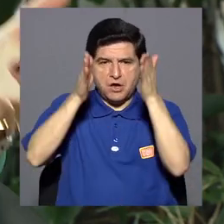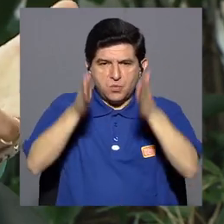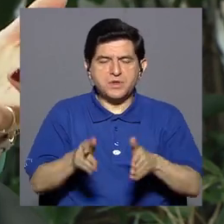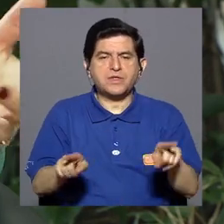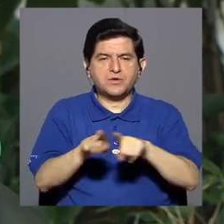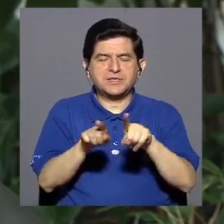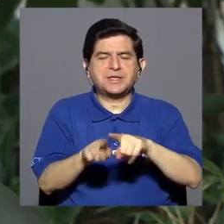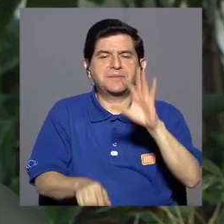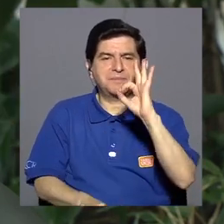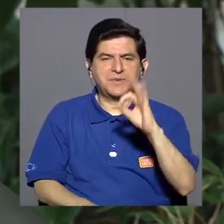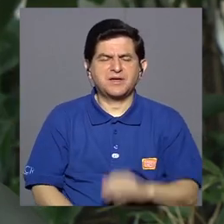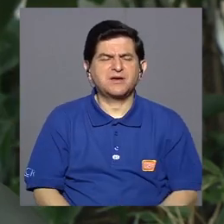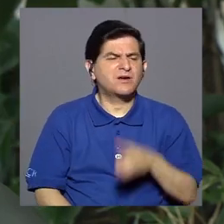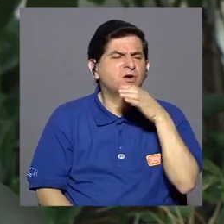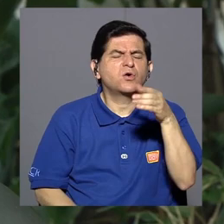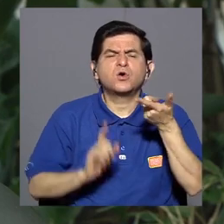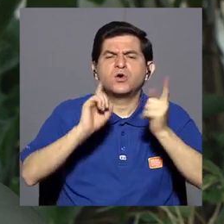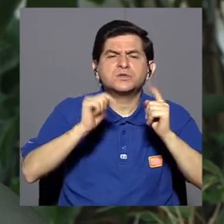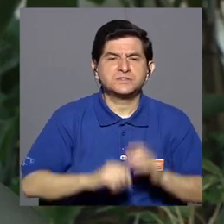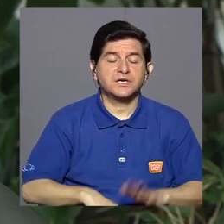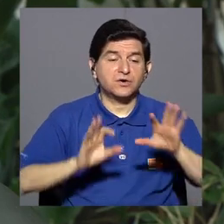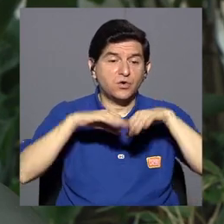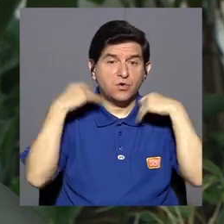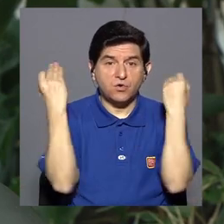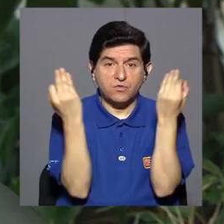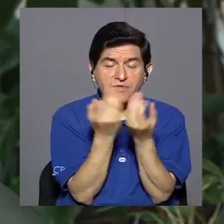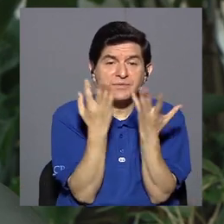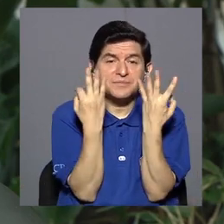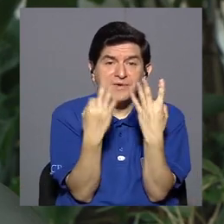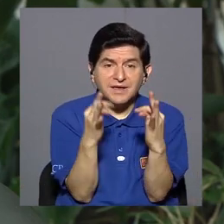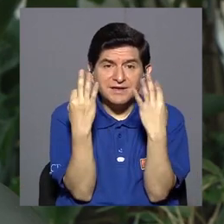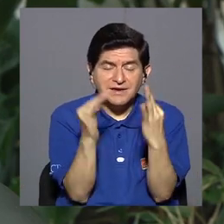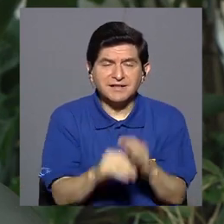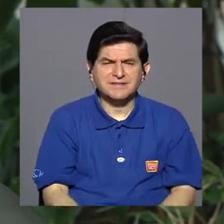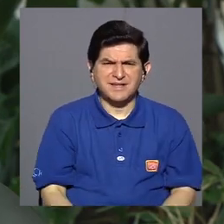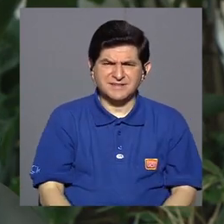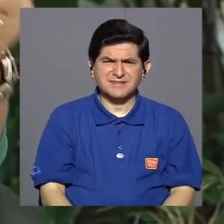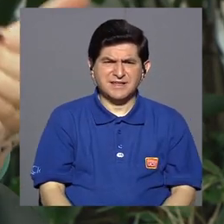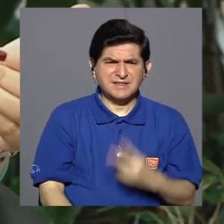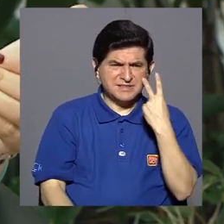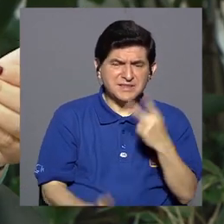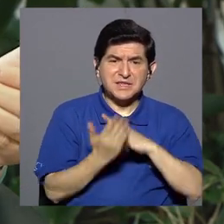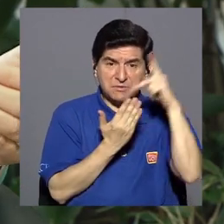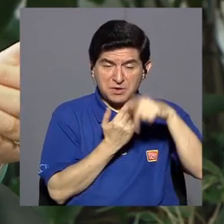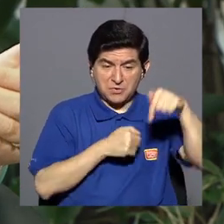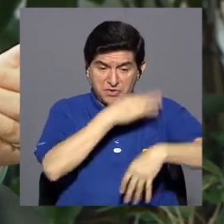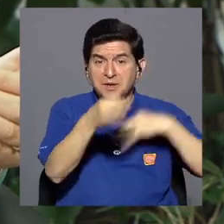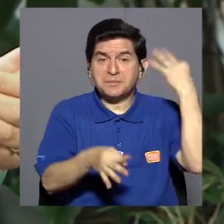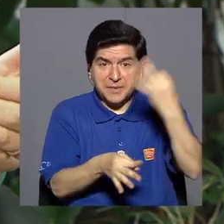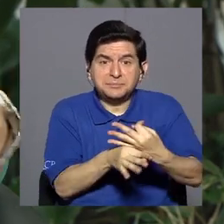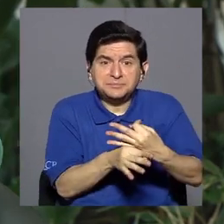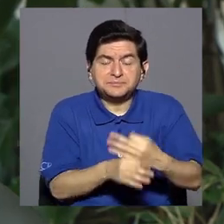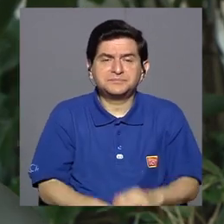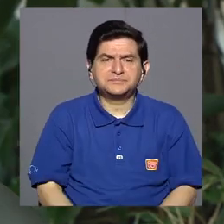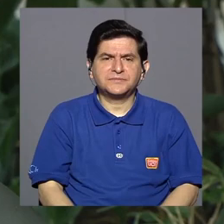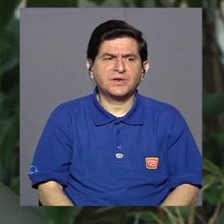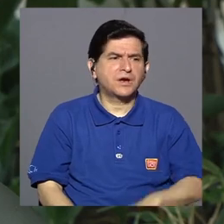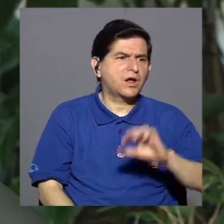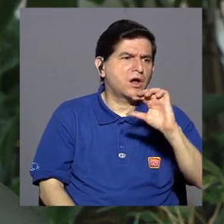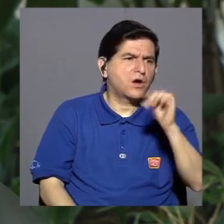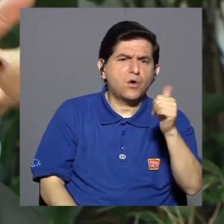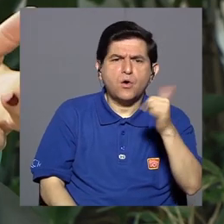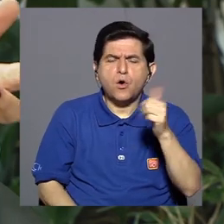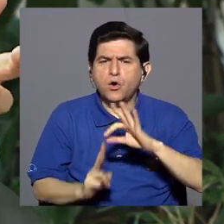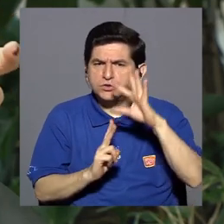el cuidador está bien. ¿Qué podríamos recomendar? Que las familias traten de conocer, de ver programas como estos, por ejemplo, y hay